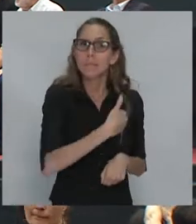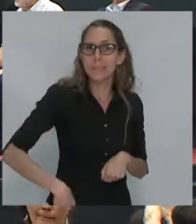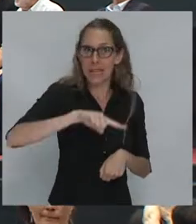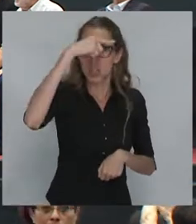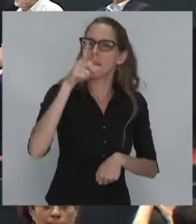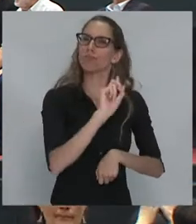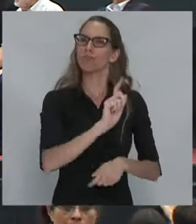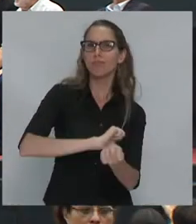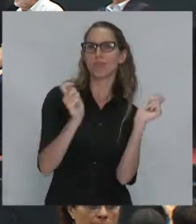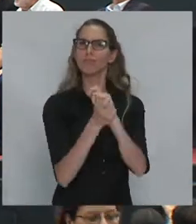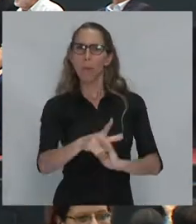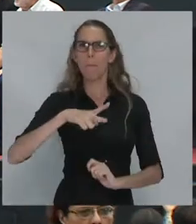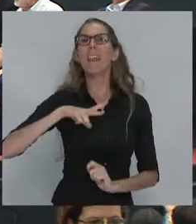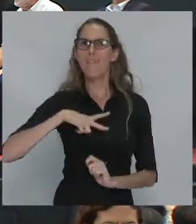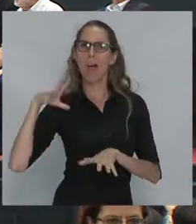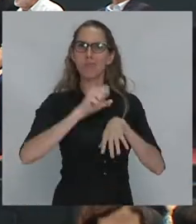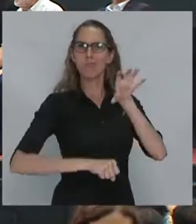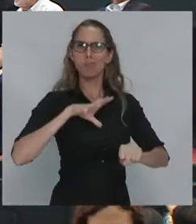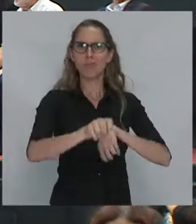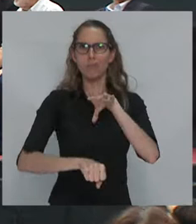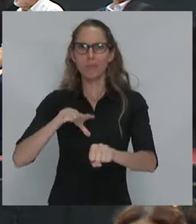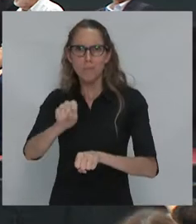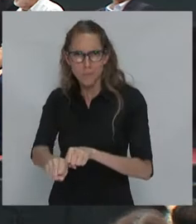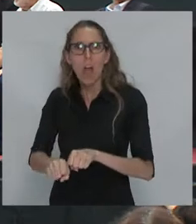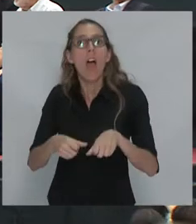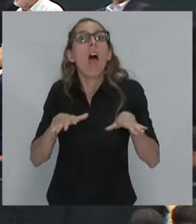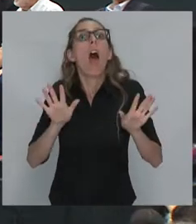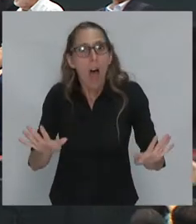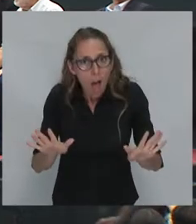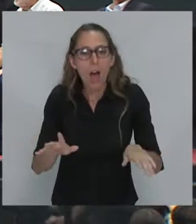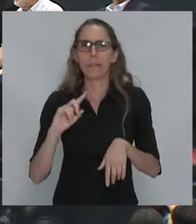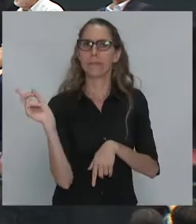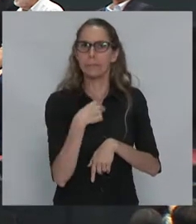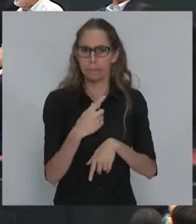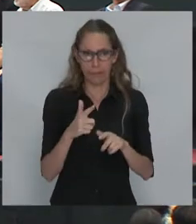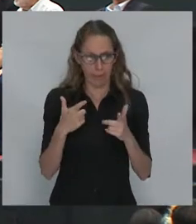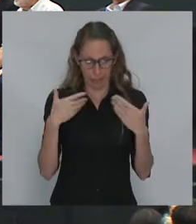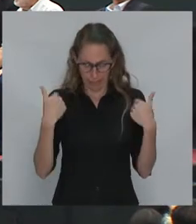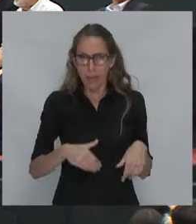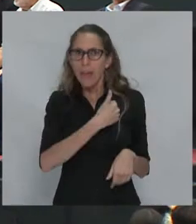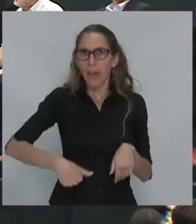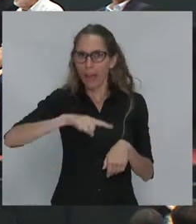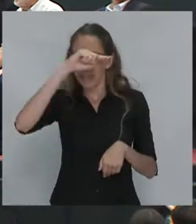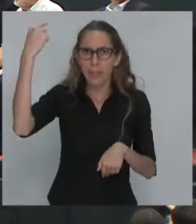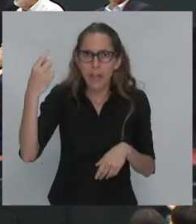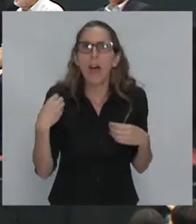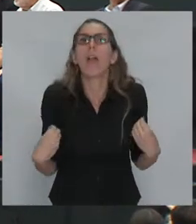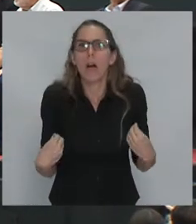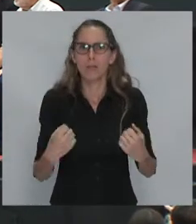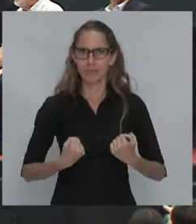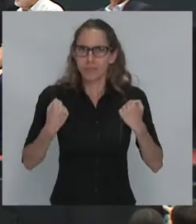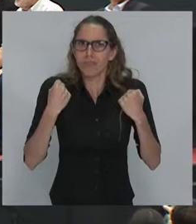lo tanto no tenemos ninguna articulación como parte del Estado, como un Estado